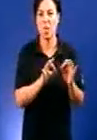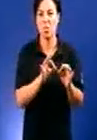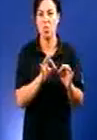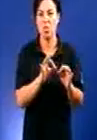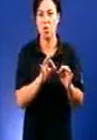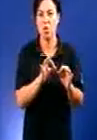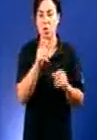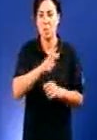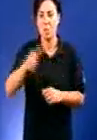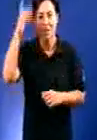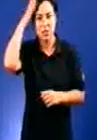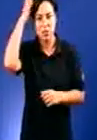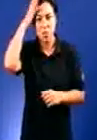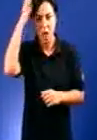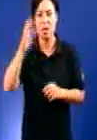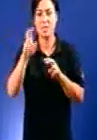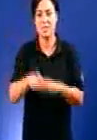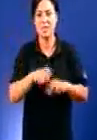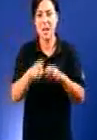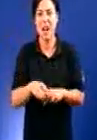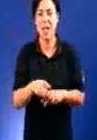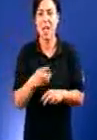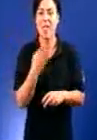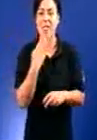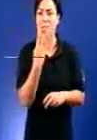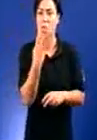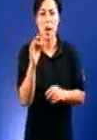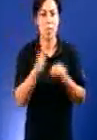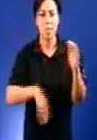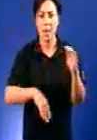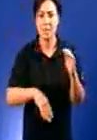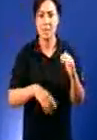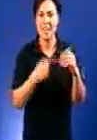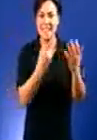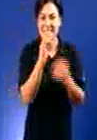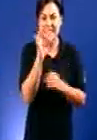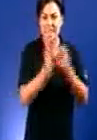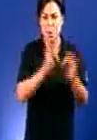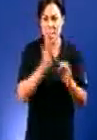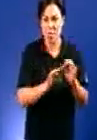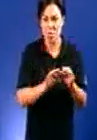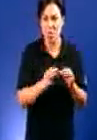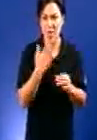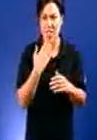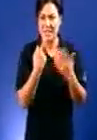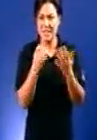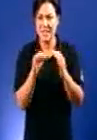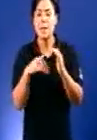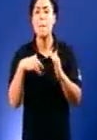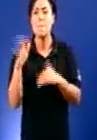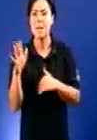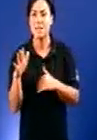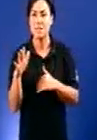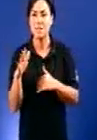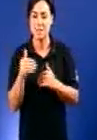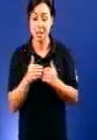titulares das explotacións agrarias non chega a 40 anos. E xa un 60% que ten 60 ou máis anos. Que situación vai ter este país